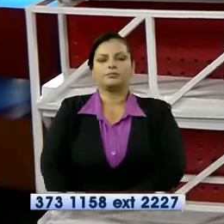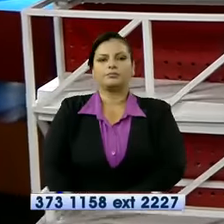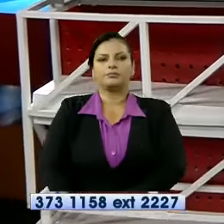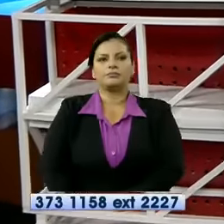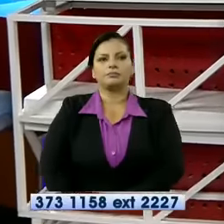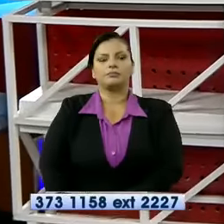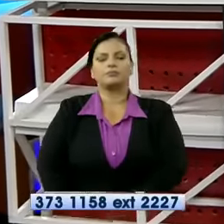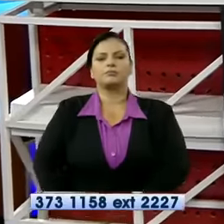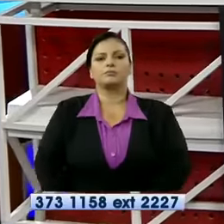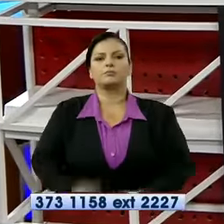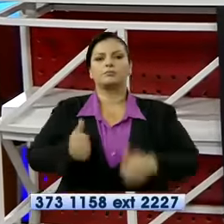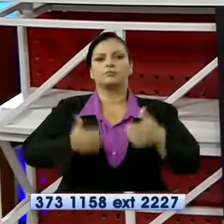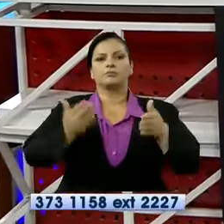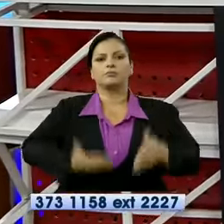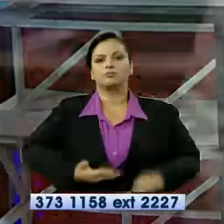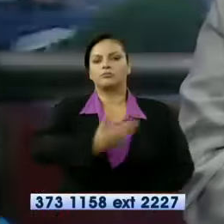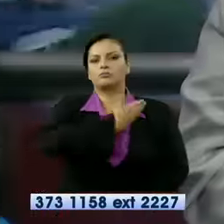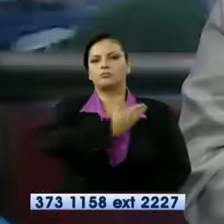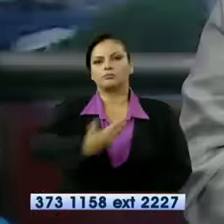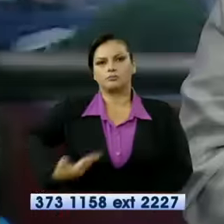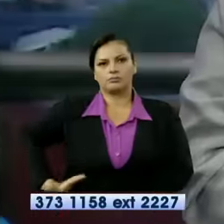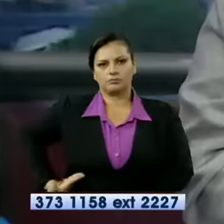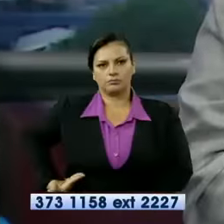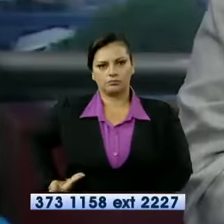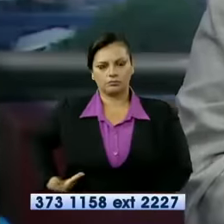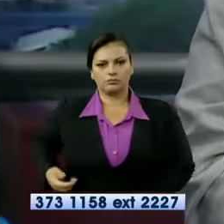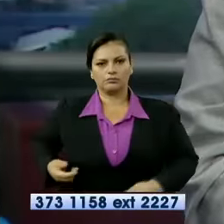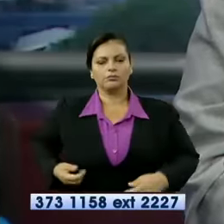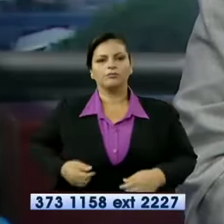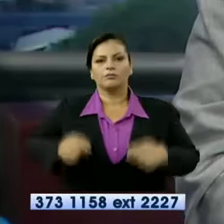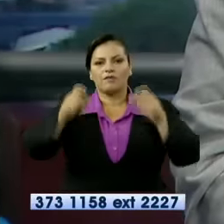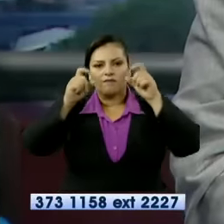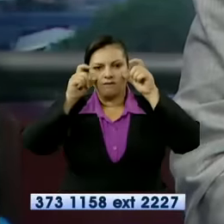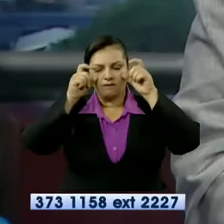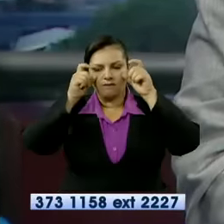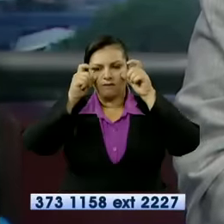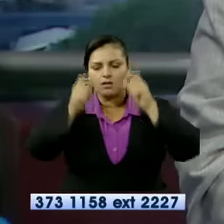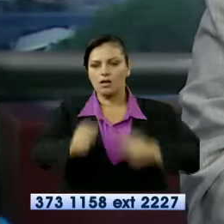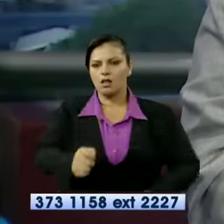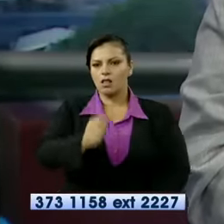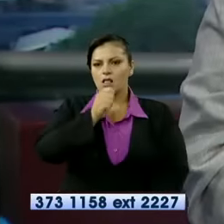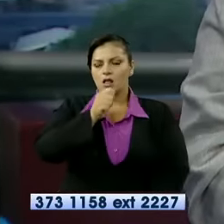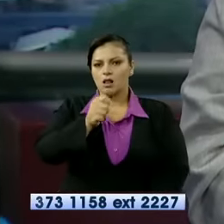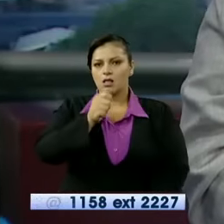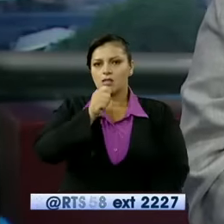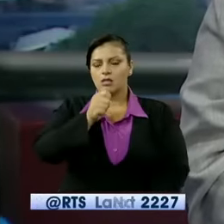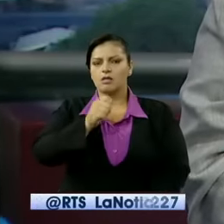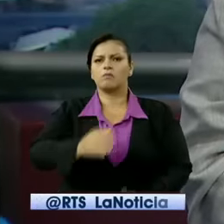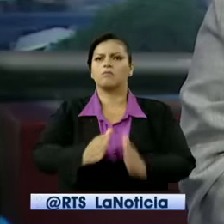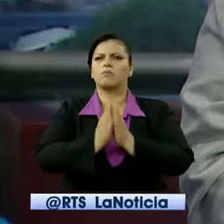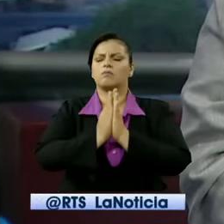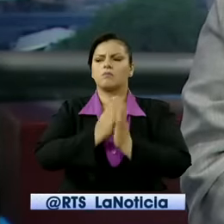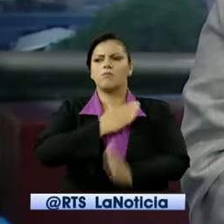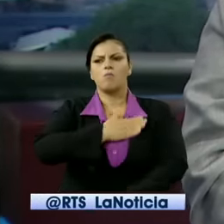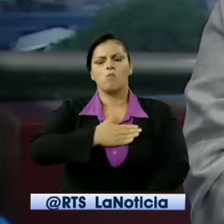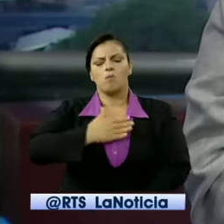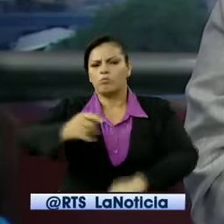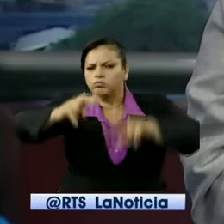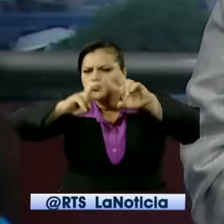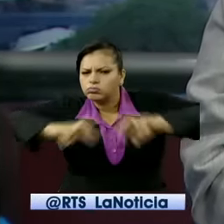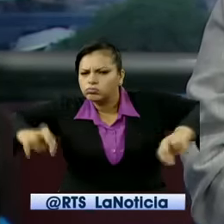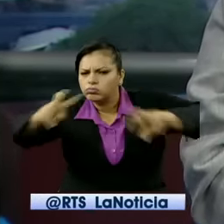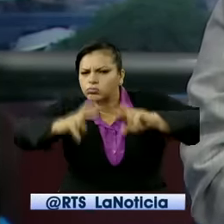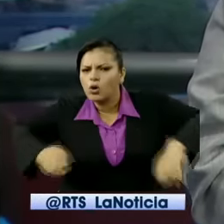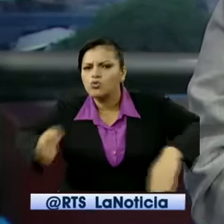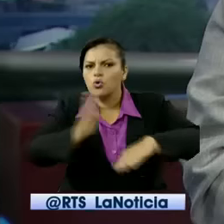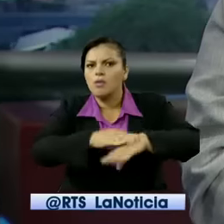El candidato presidencial por la alianza Creo-Suma, Guillermo Lazo, en rueda de prensa, pidió minuciosas investigaciones en torno